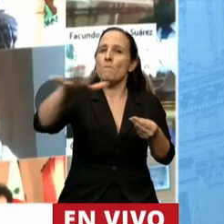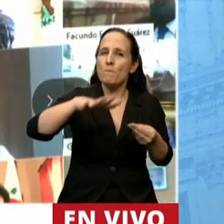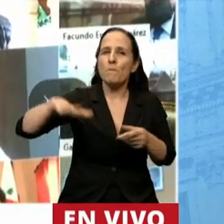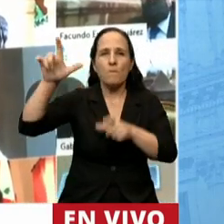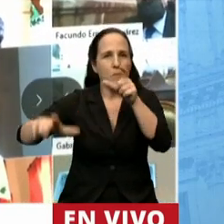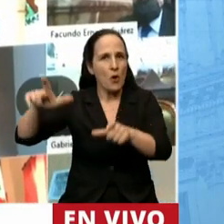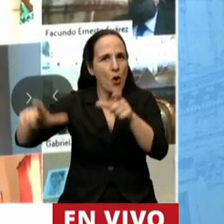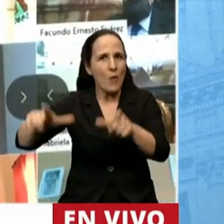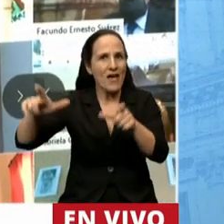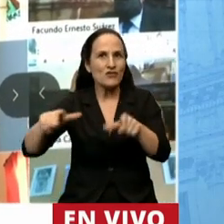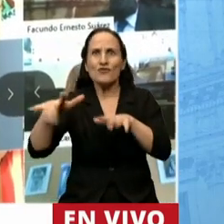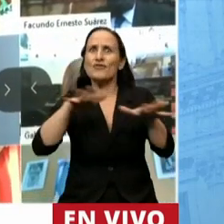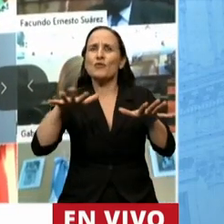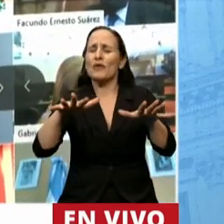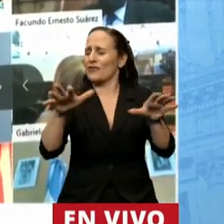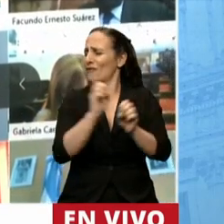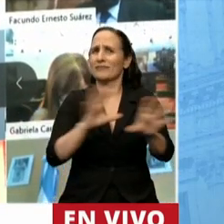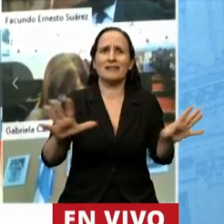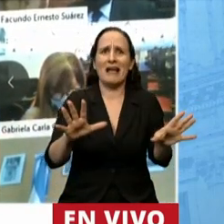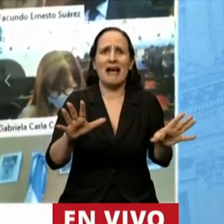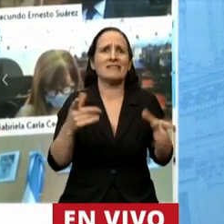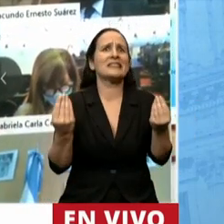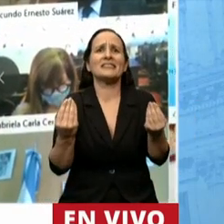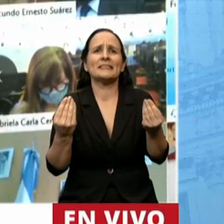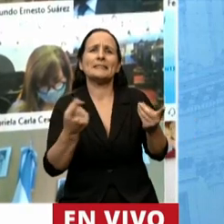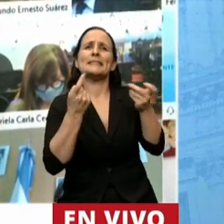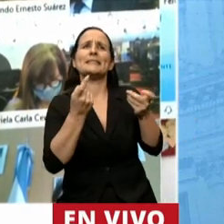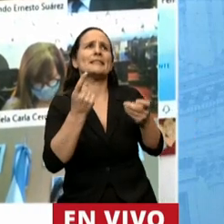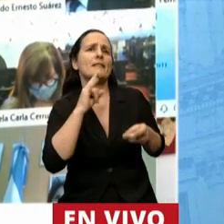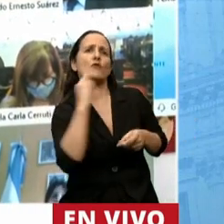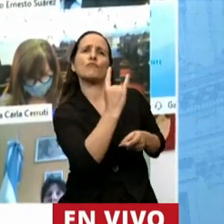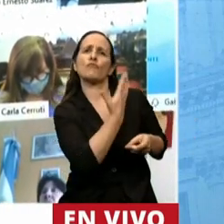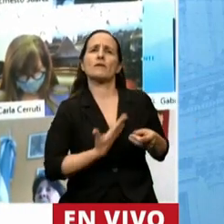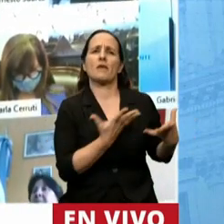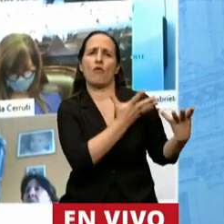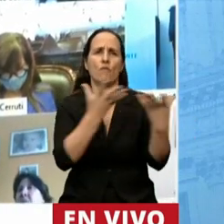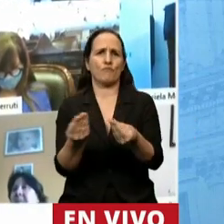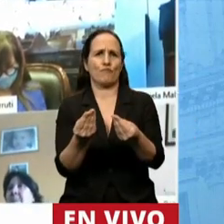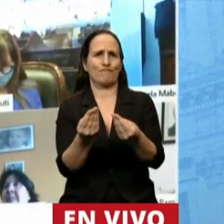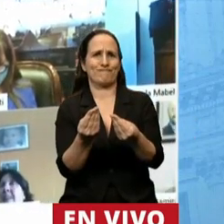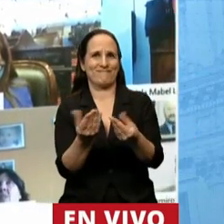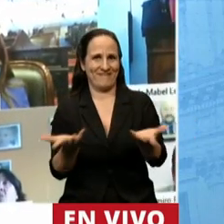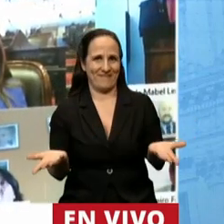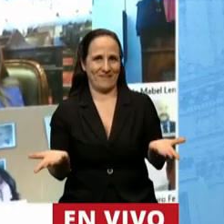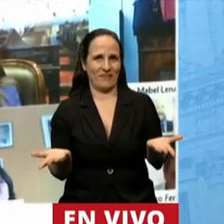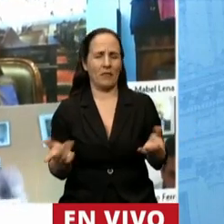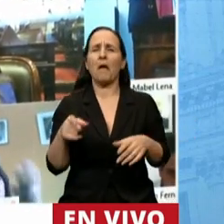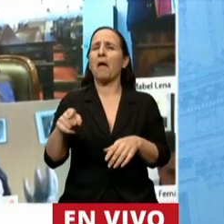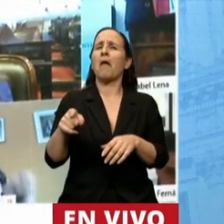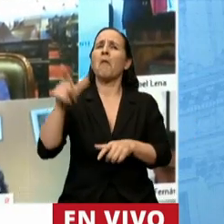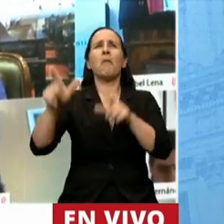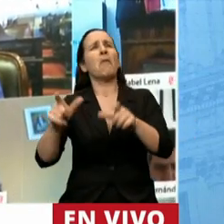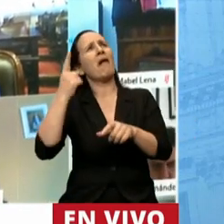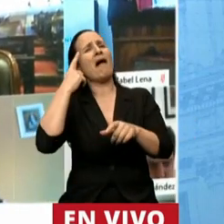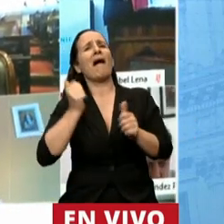casos extremos busca respuestas en el Estado. Nadie espera que el mercado